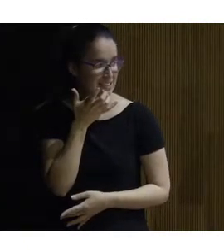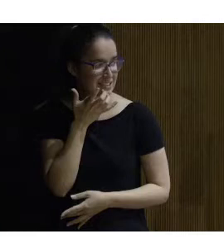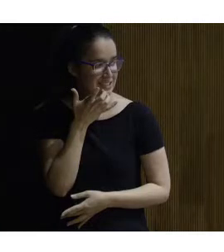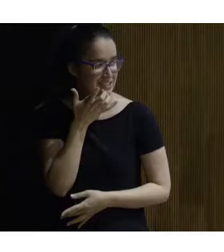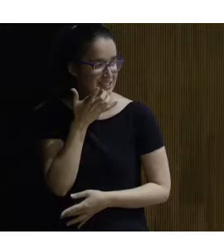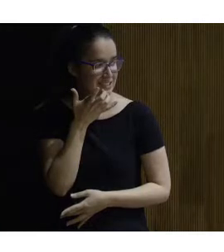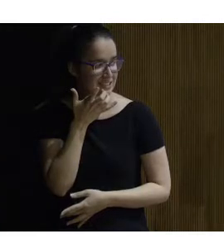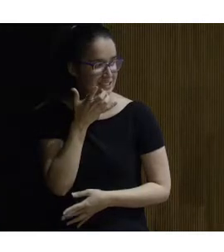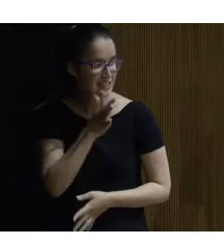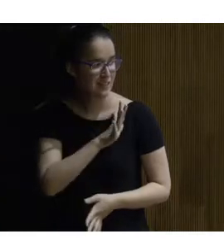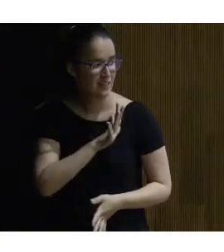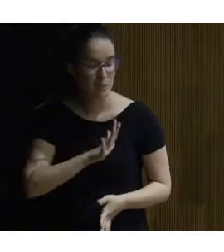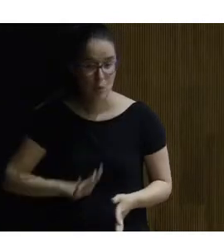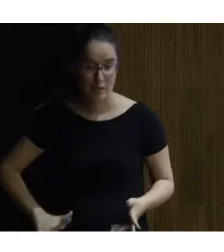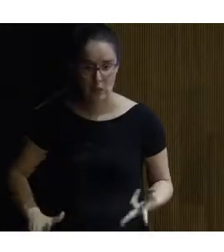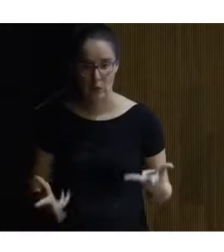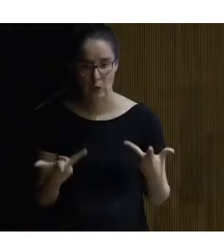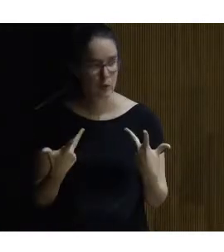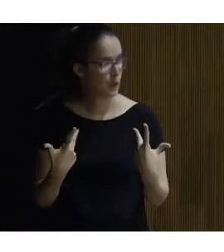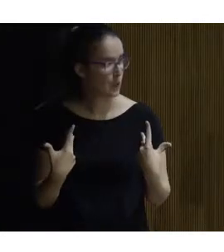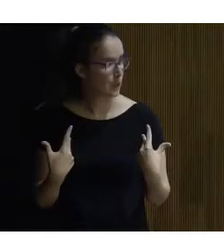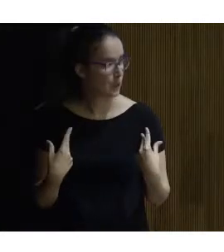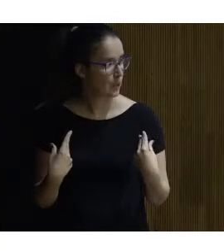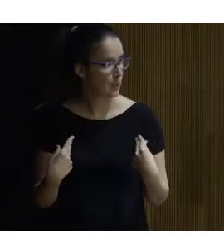de momento lo dejamos aquí y